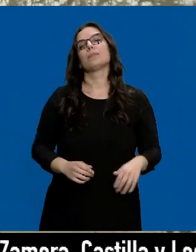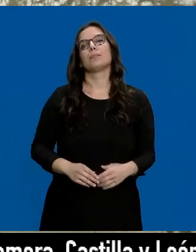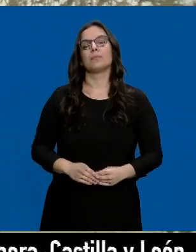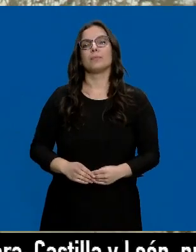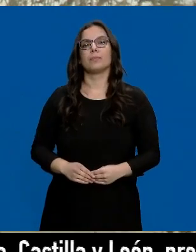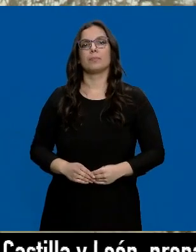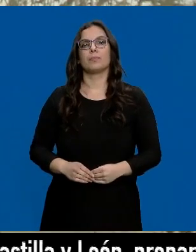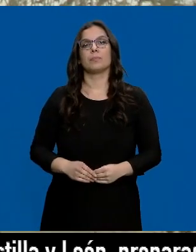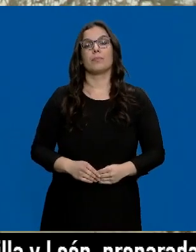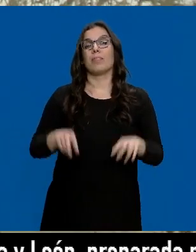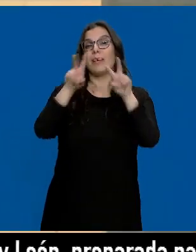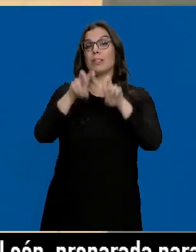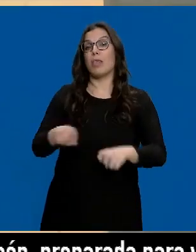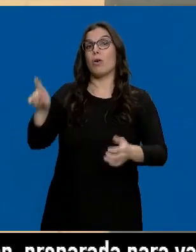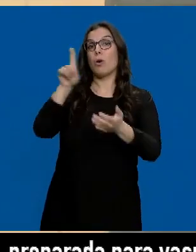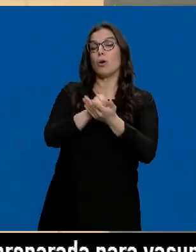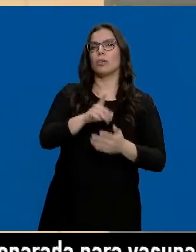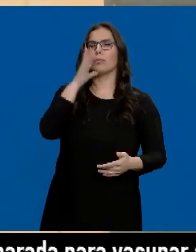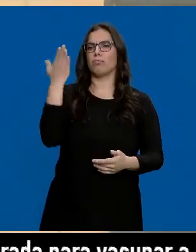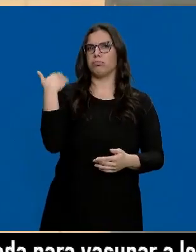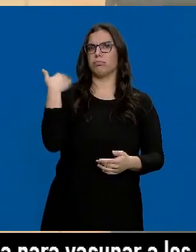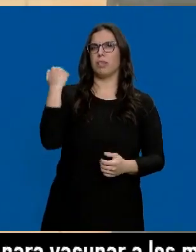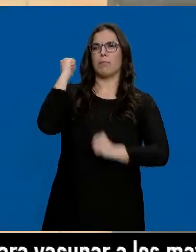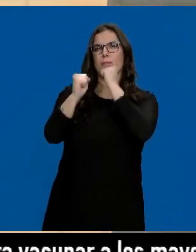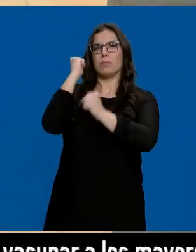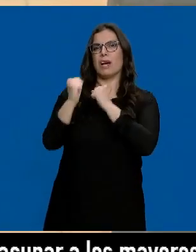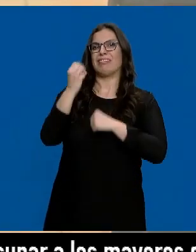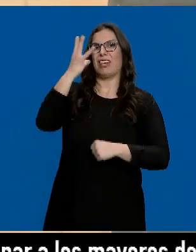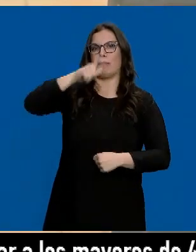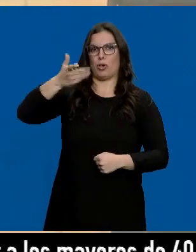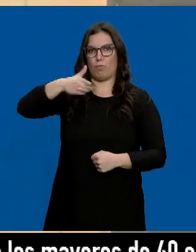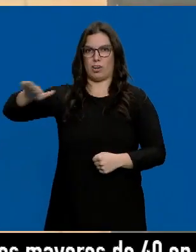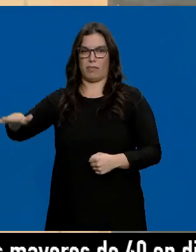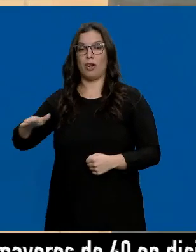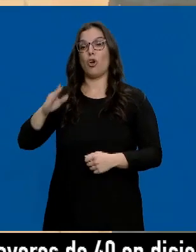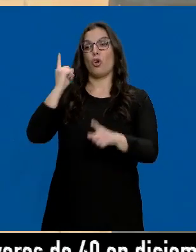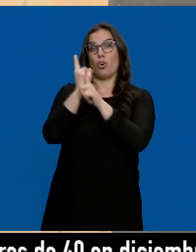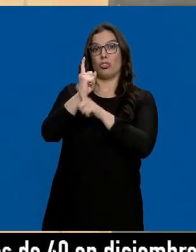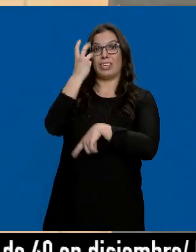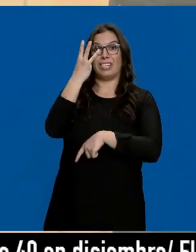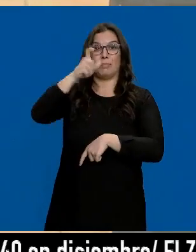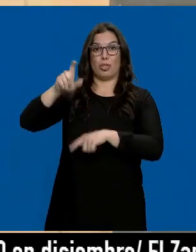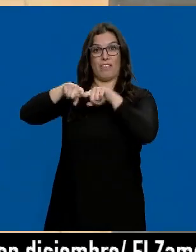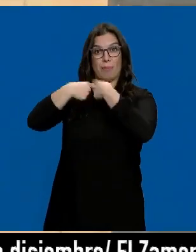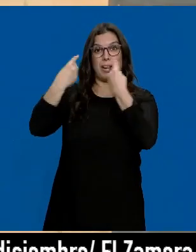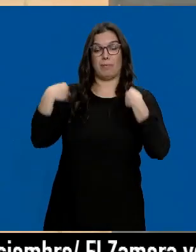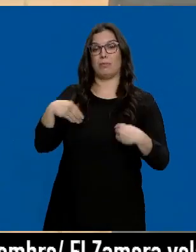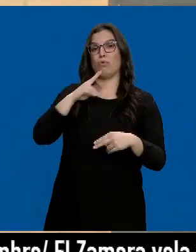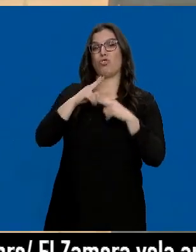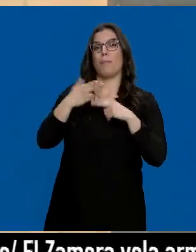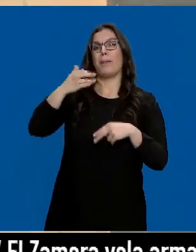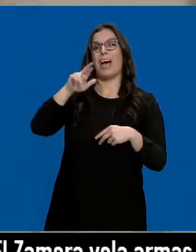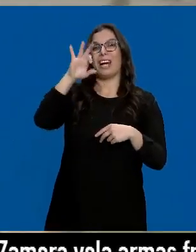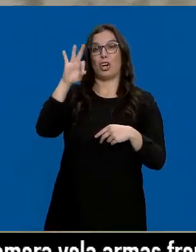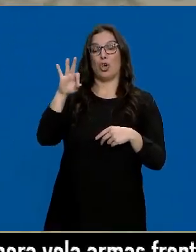Se reactiva la investigación del triple crimen de Burgos, el cometido contra tres miembros de una misma familia, los barrio, un